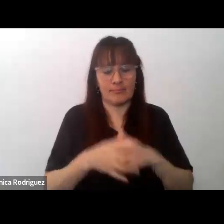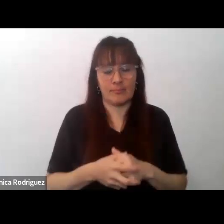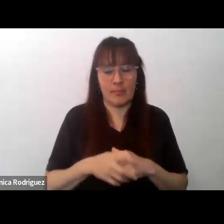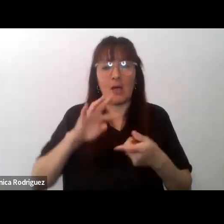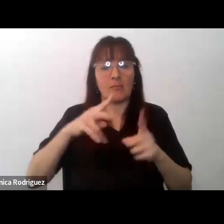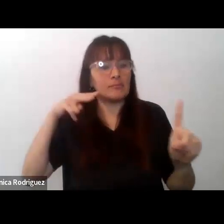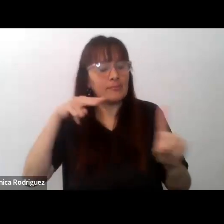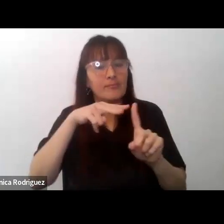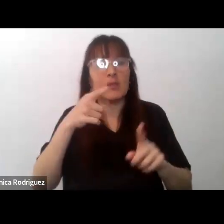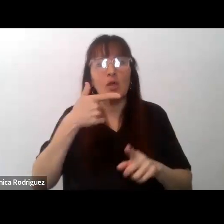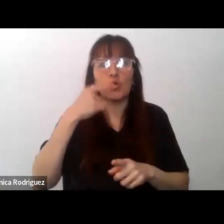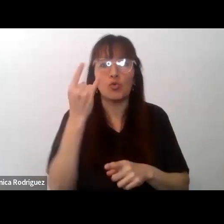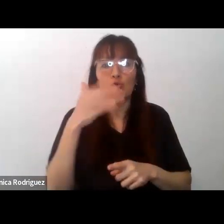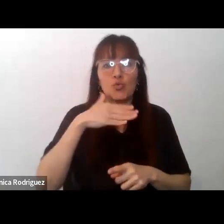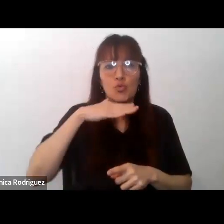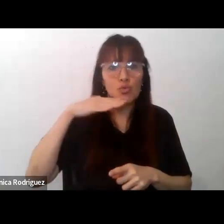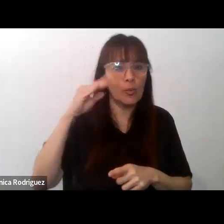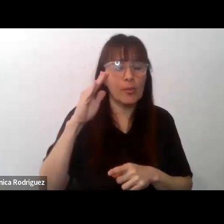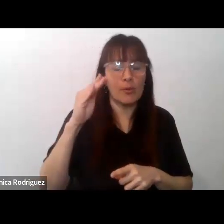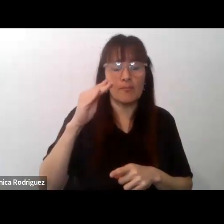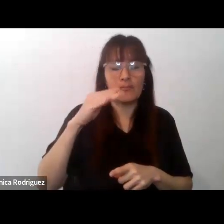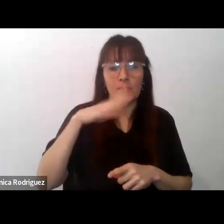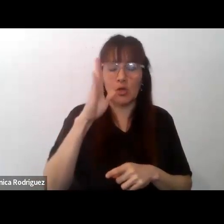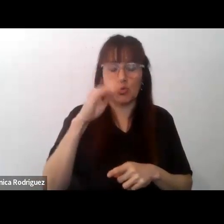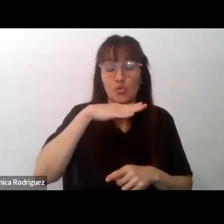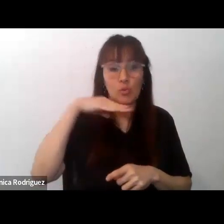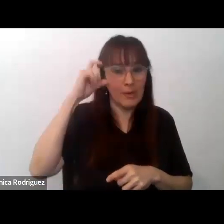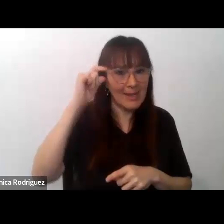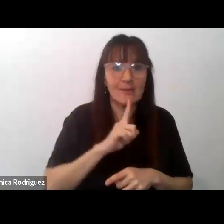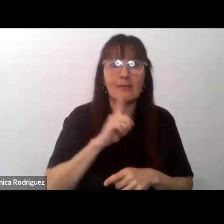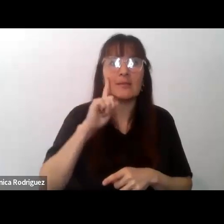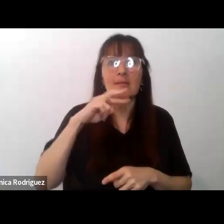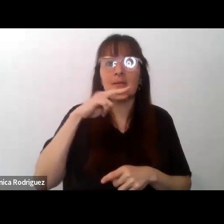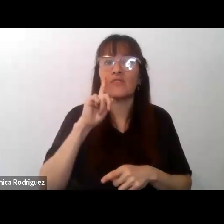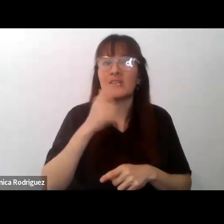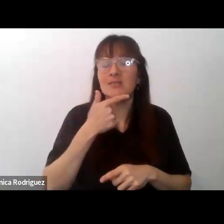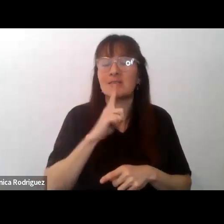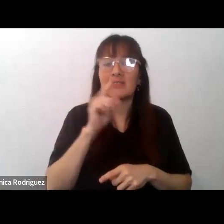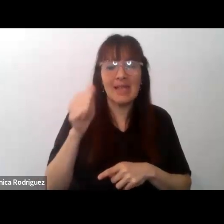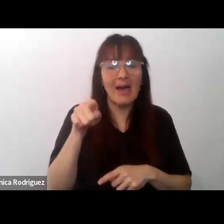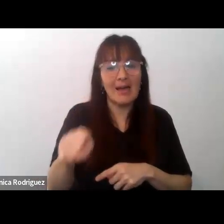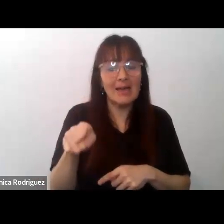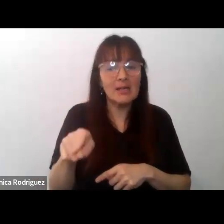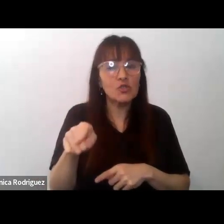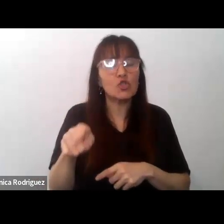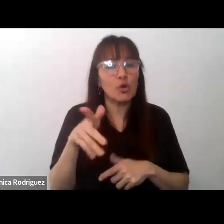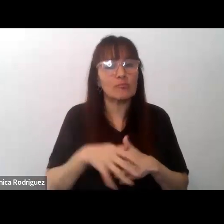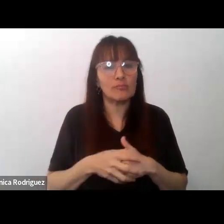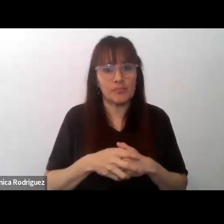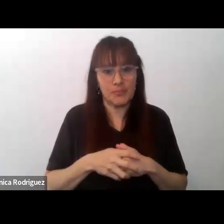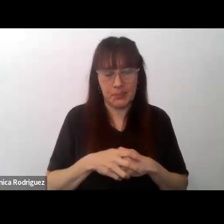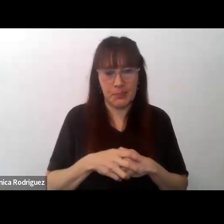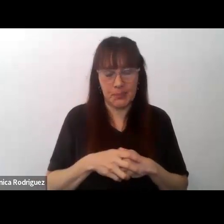La perspectiva subjetivista nos empuja y nos obliga a dejar